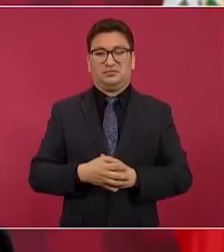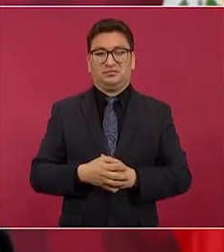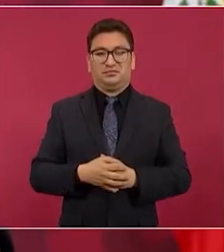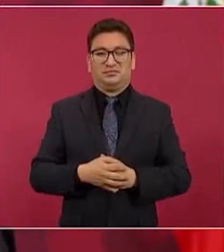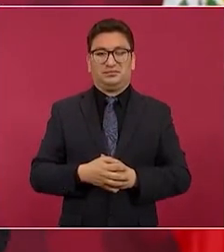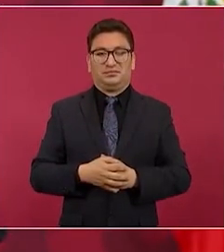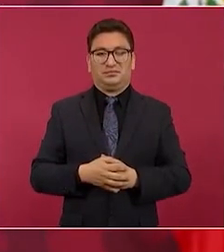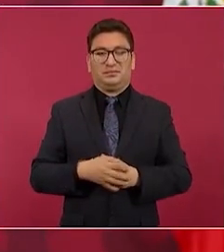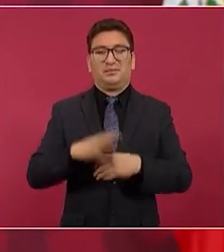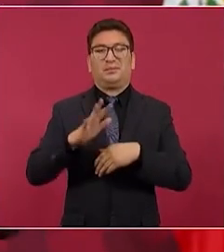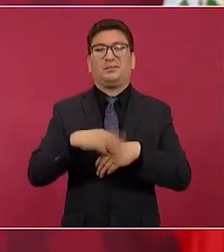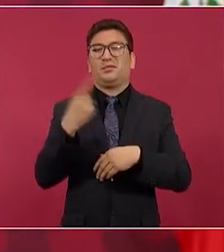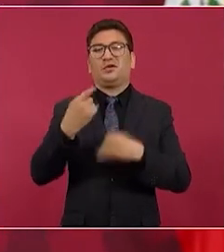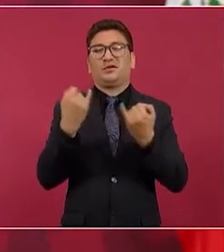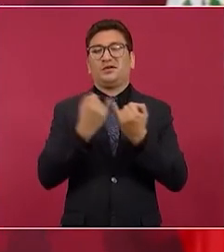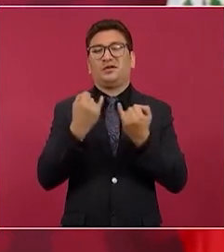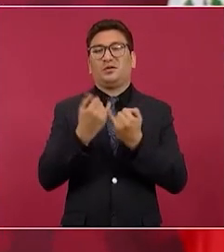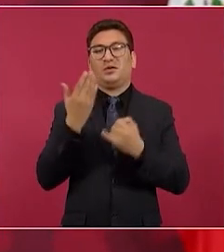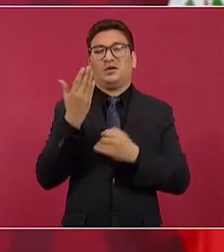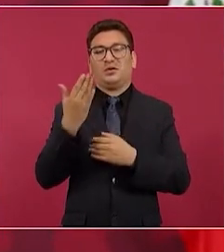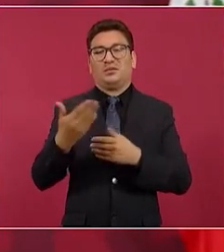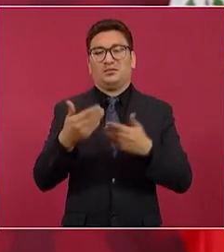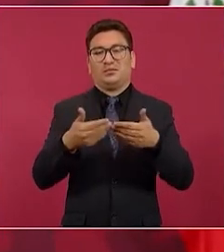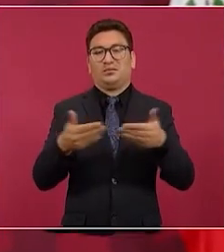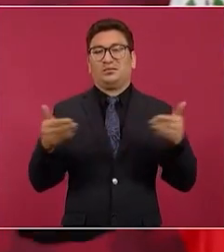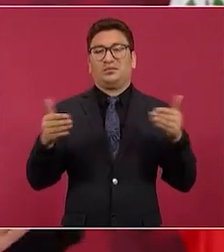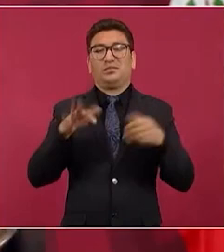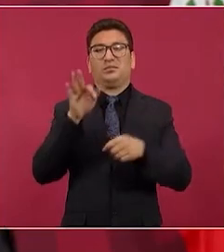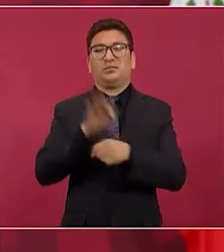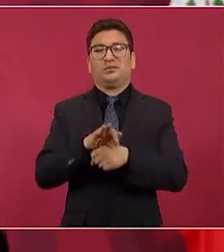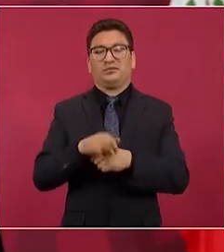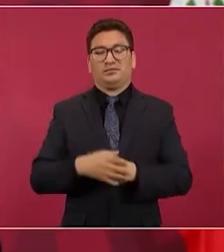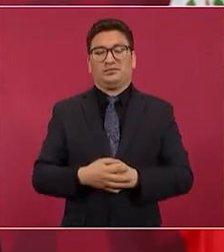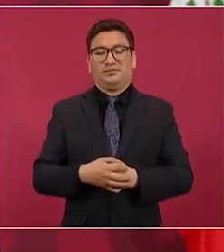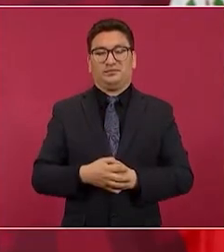porque pidieron protección,